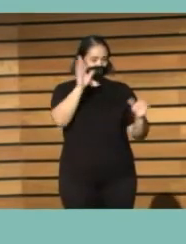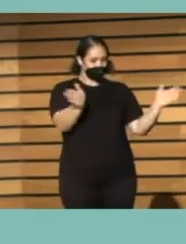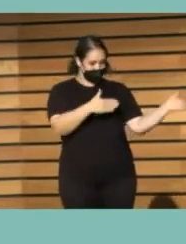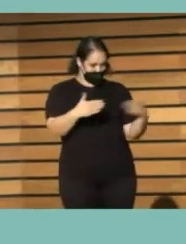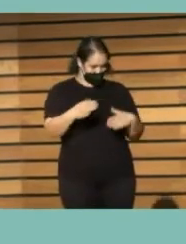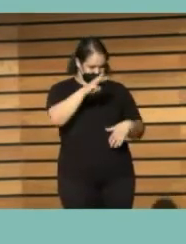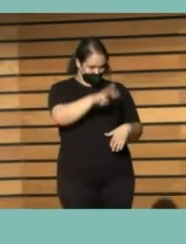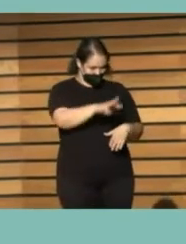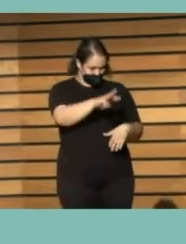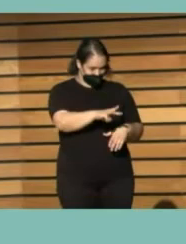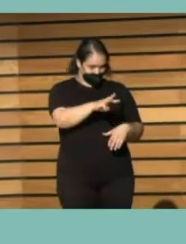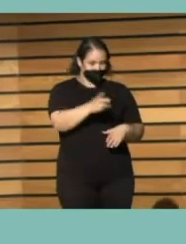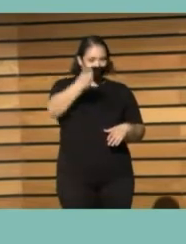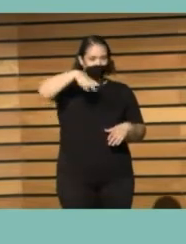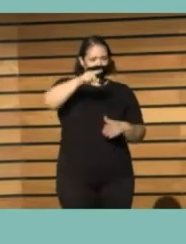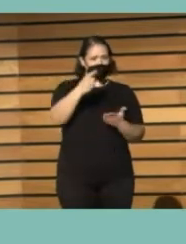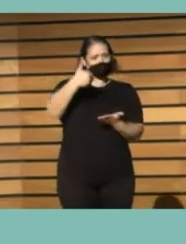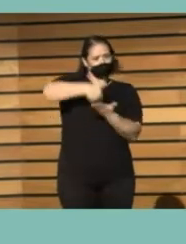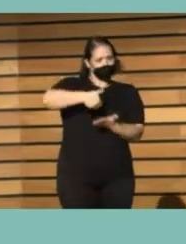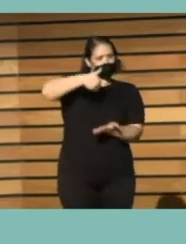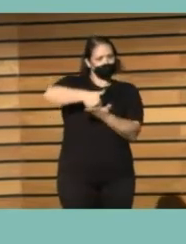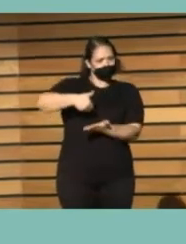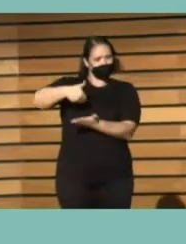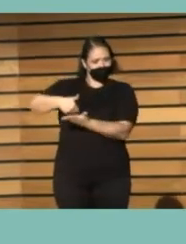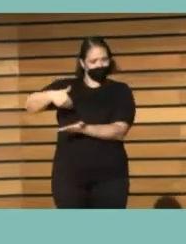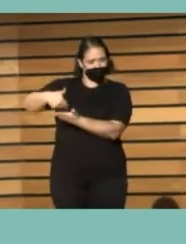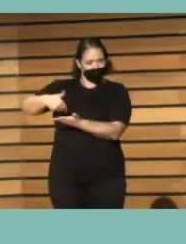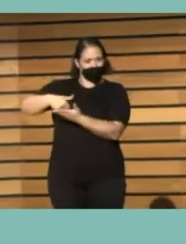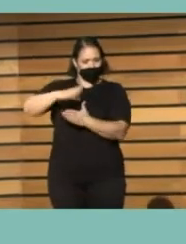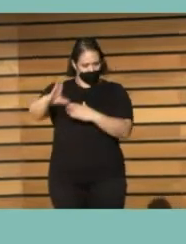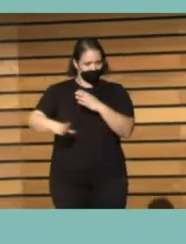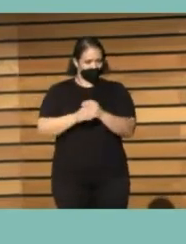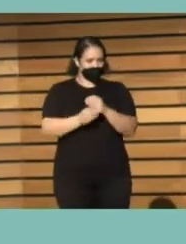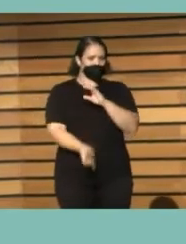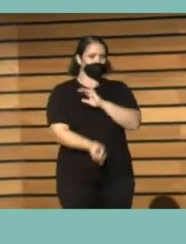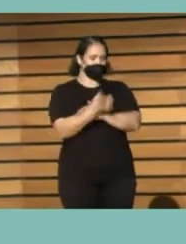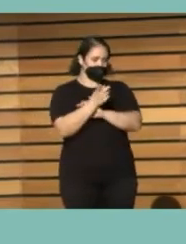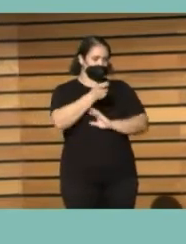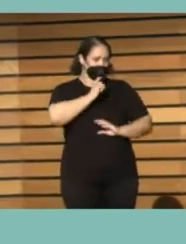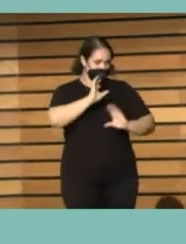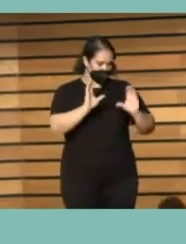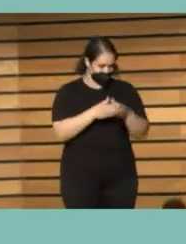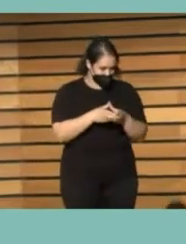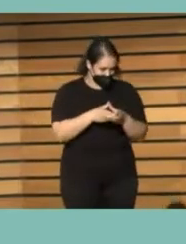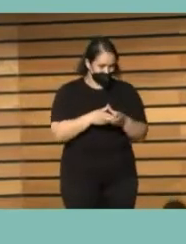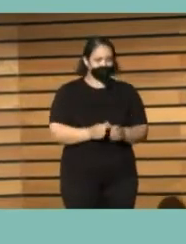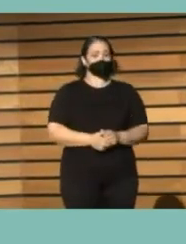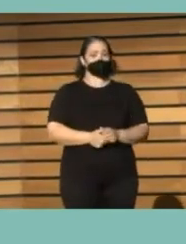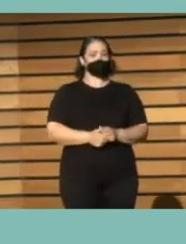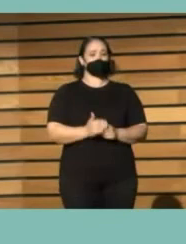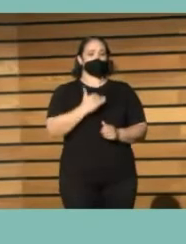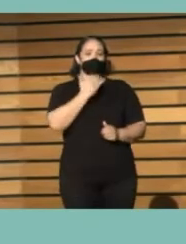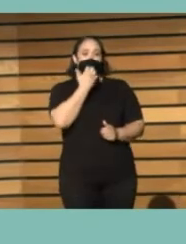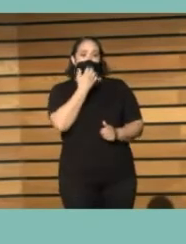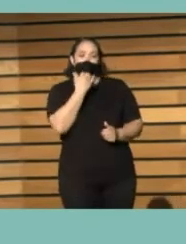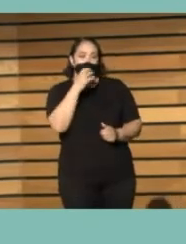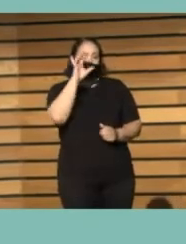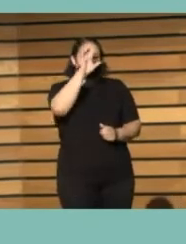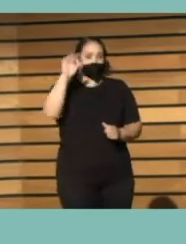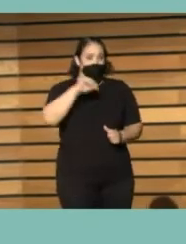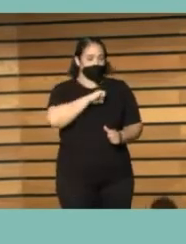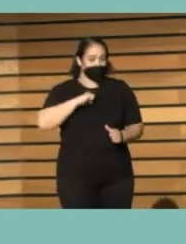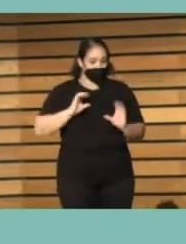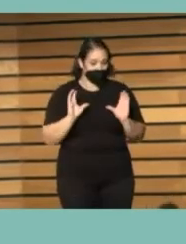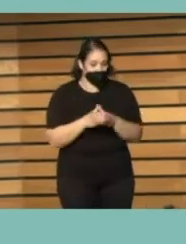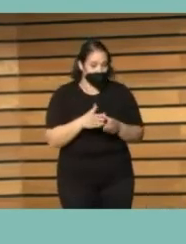Muchos de vosotros nos habéis hecho llegar propuestas para acoger este plenario del CCB y, bueno, pues si alguna comunidad autónoma más o algún